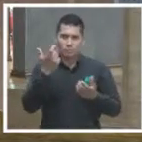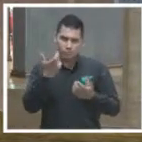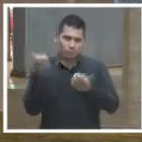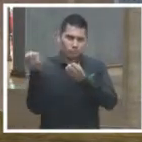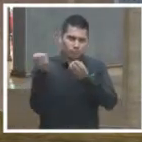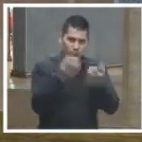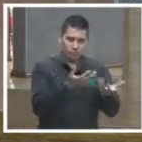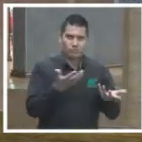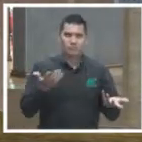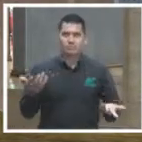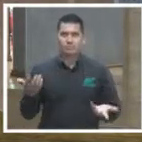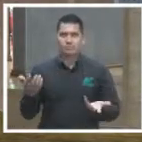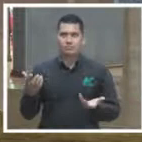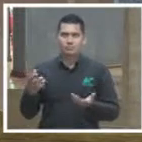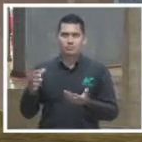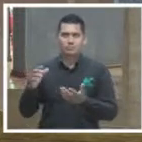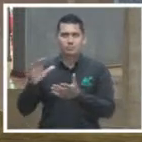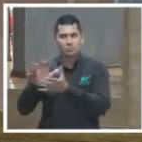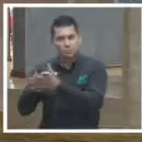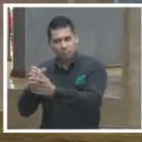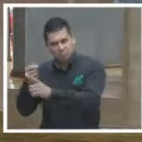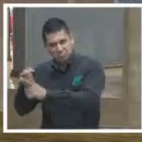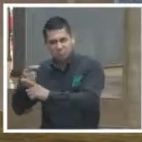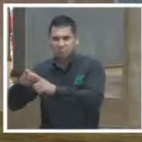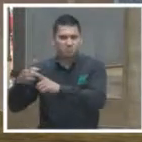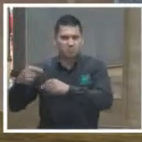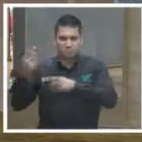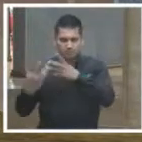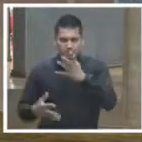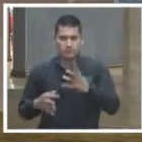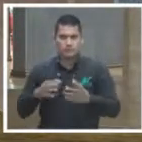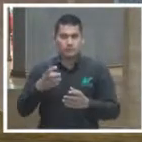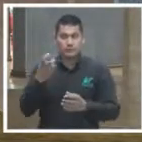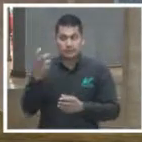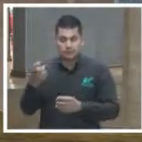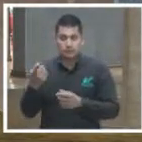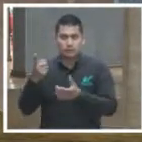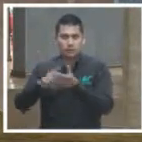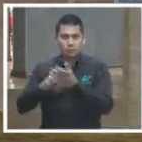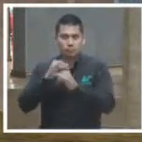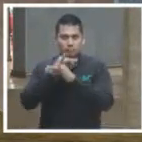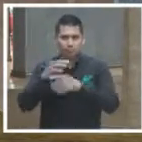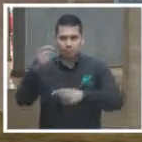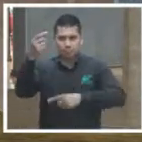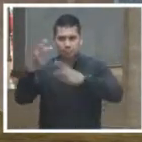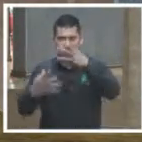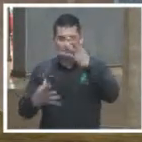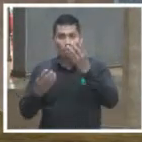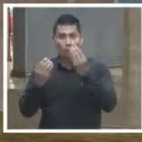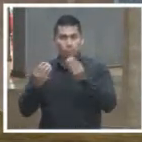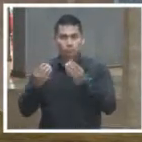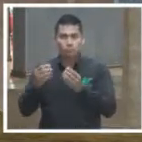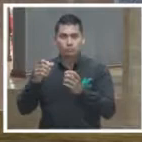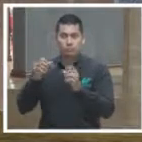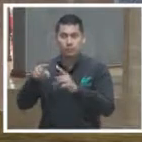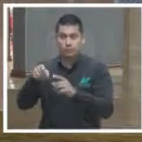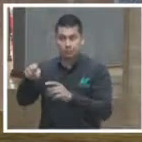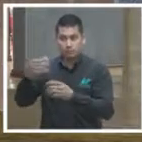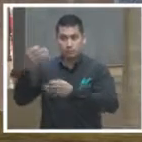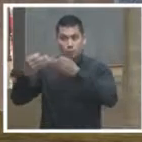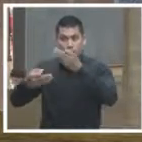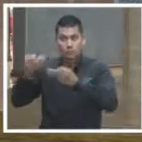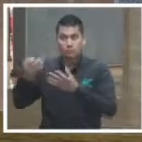un sistema que permite un control de flujo sobre los juicios permite saber en qué estado está y